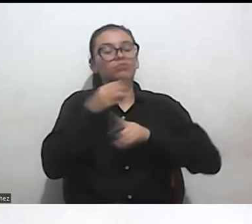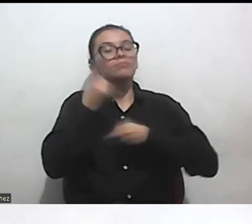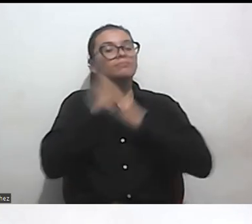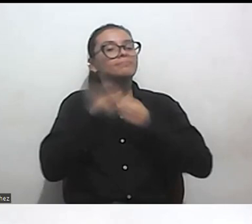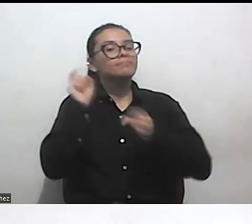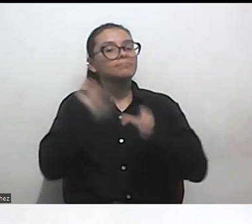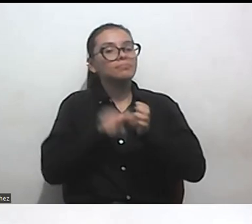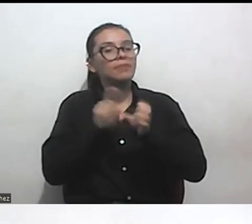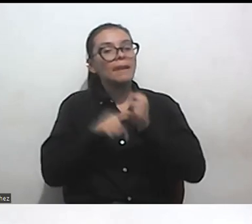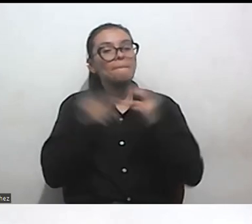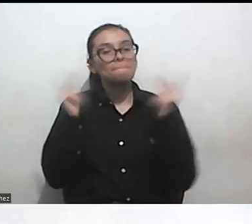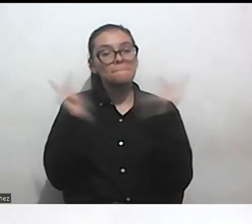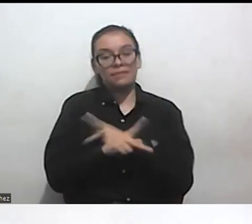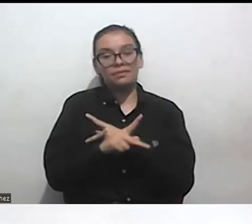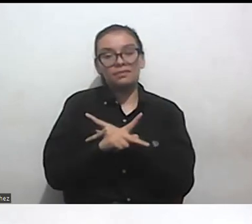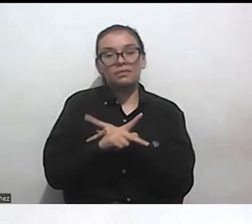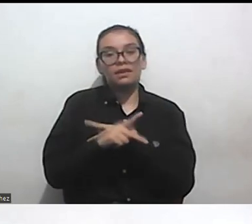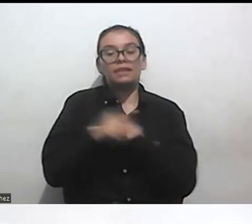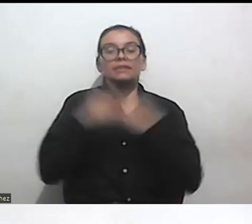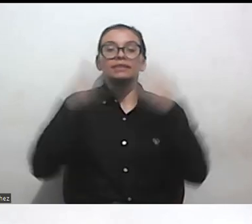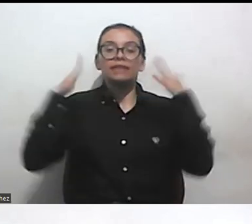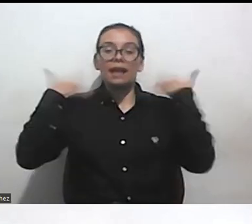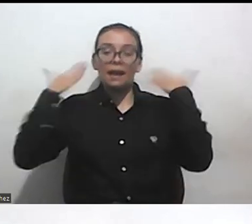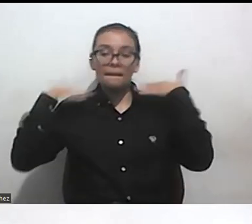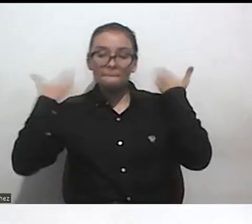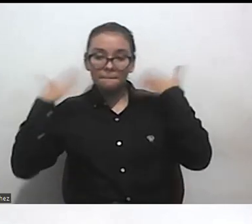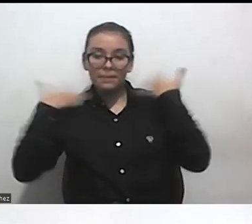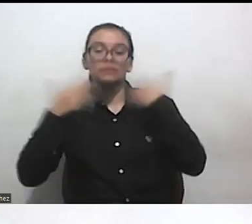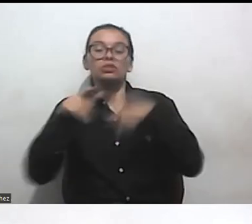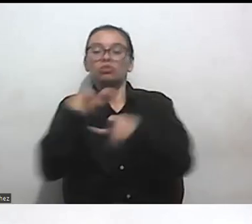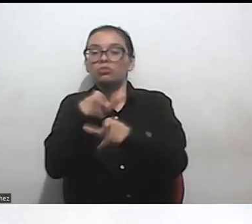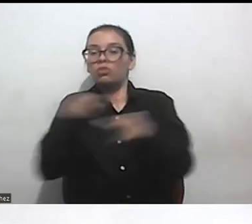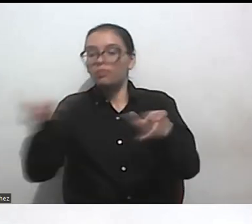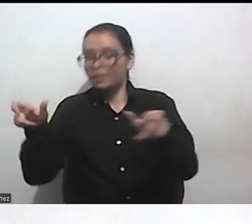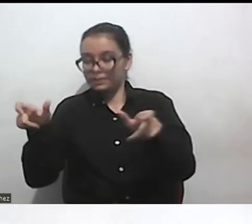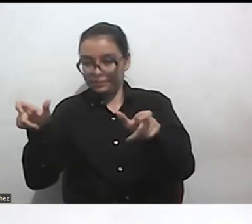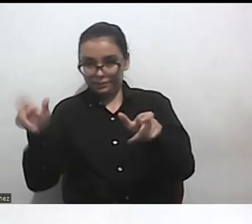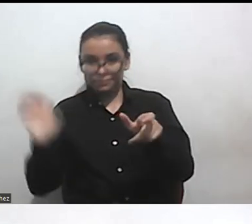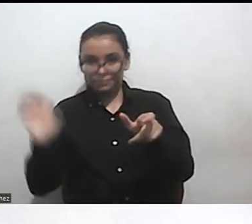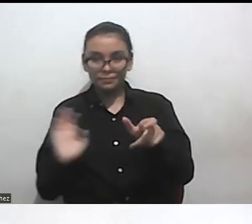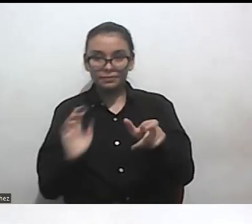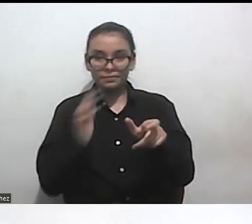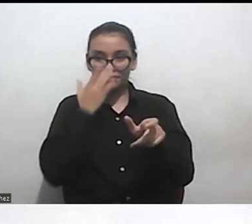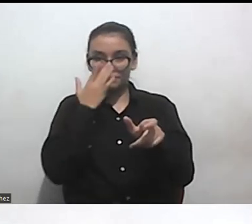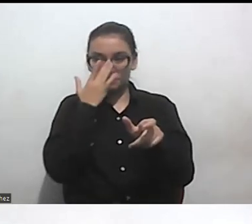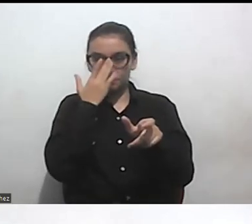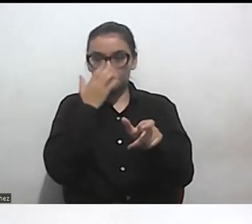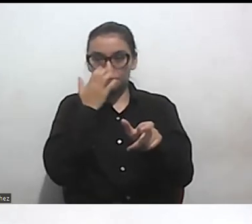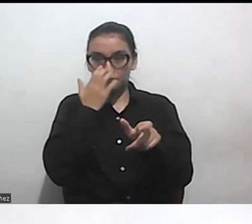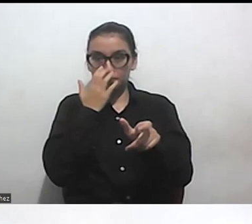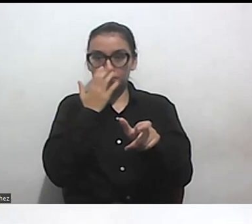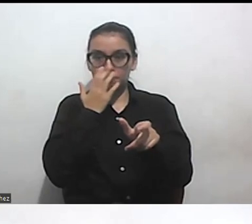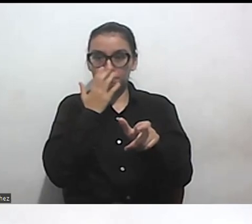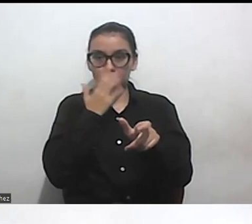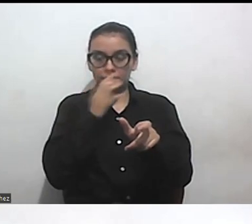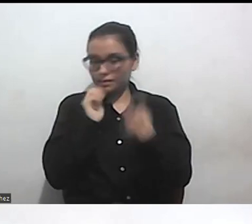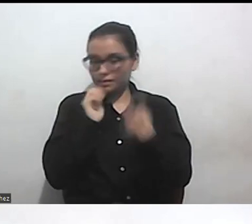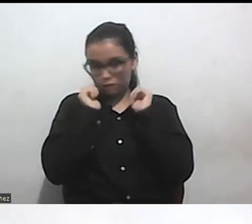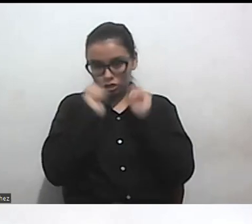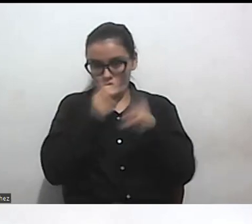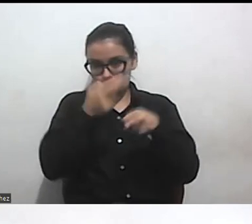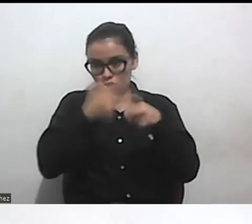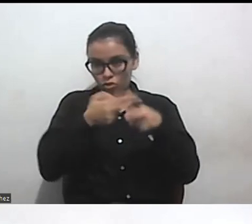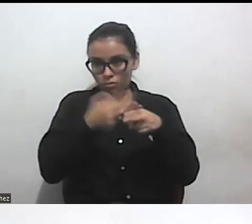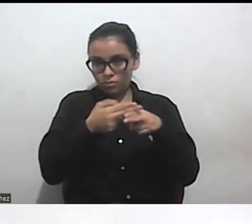campesinos y población PCD así es como está catalogada no está